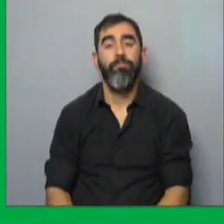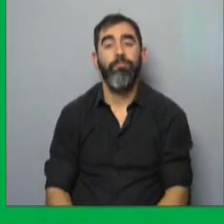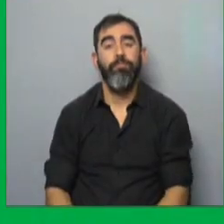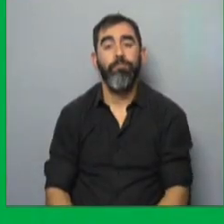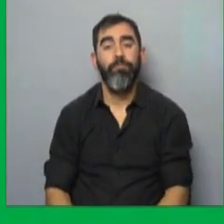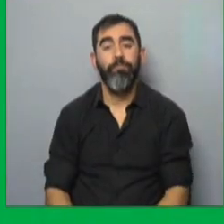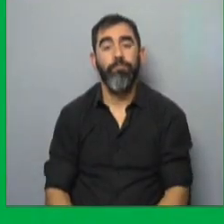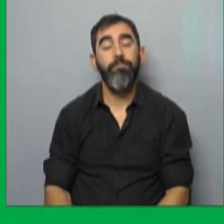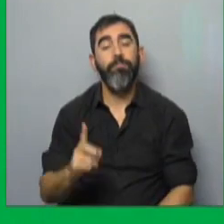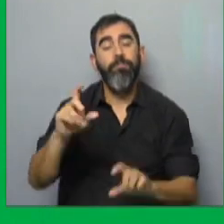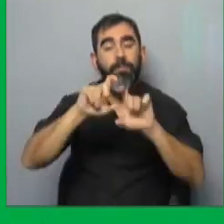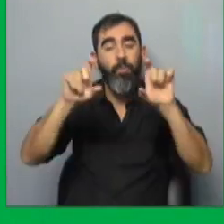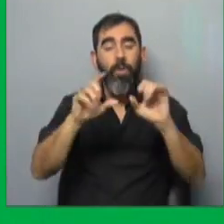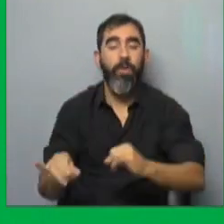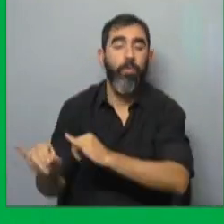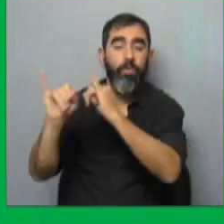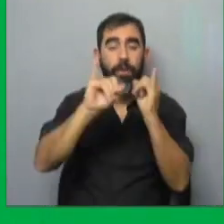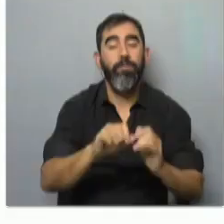Y ahora vemos los principales titulares.